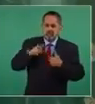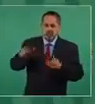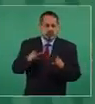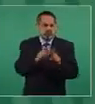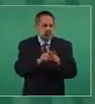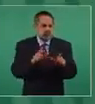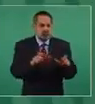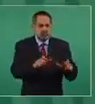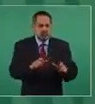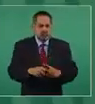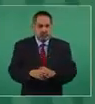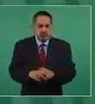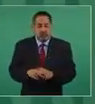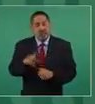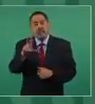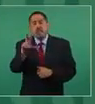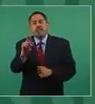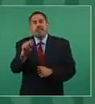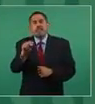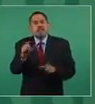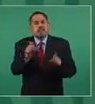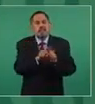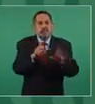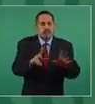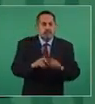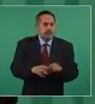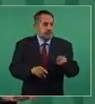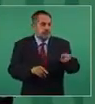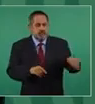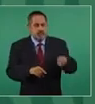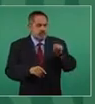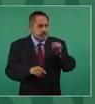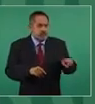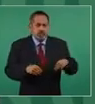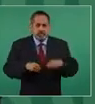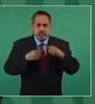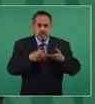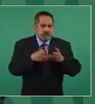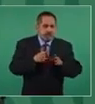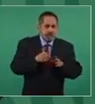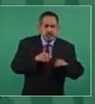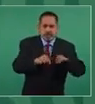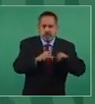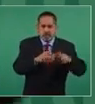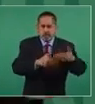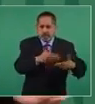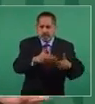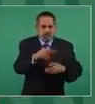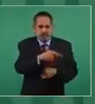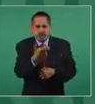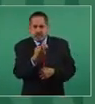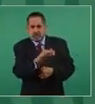les daría una protección especial? No, porque ellos también viven de eso. O sea,